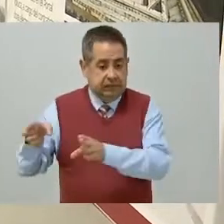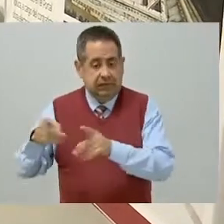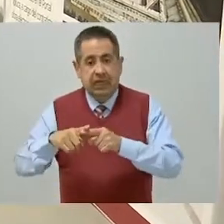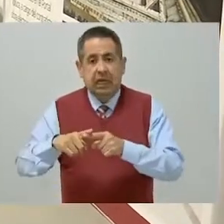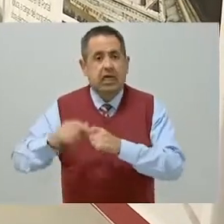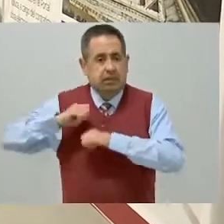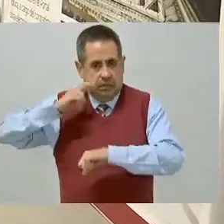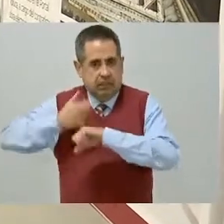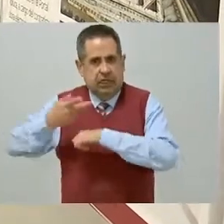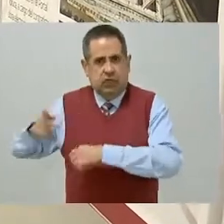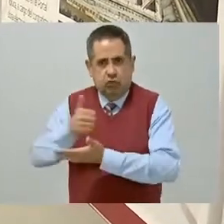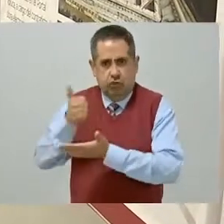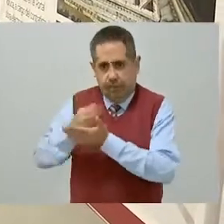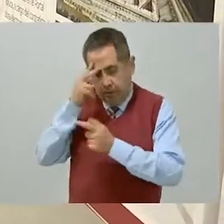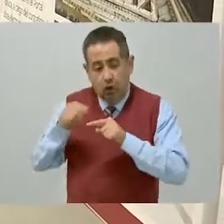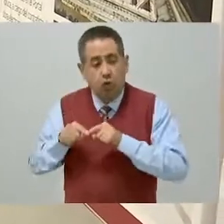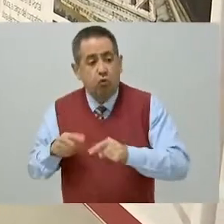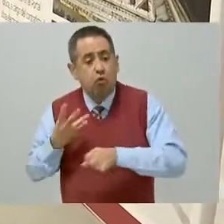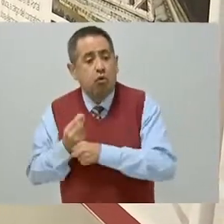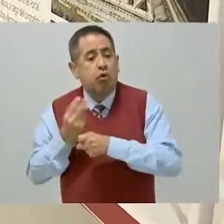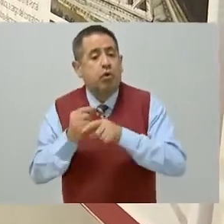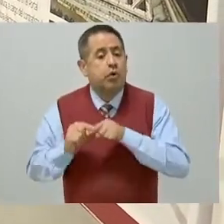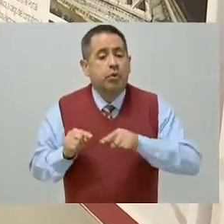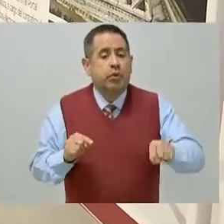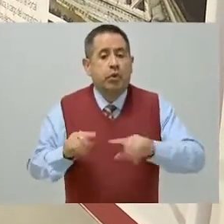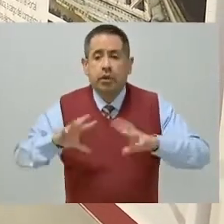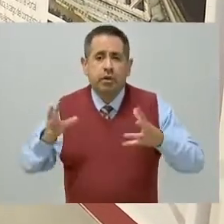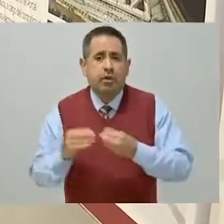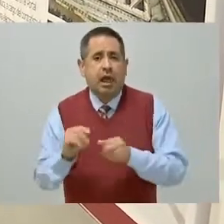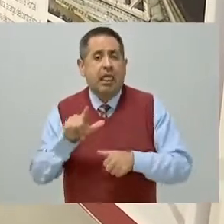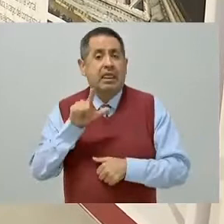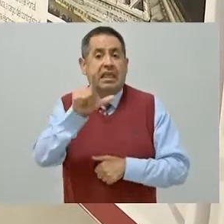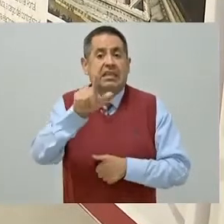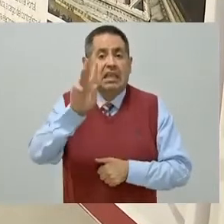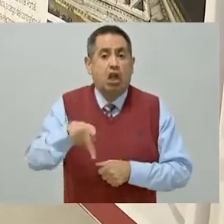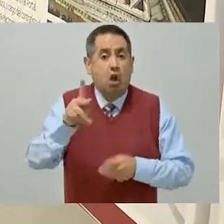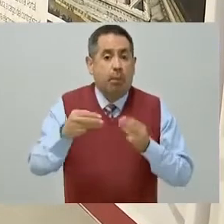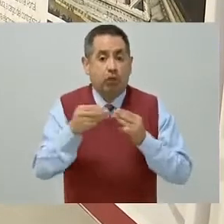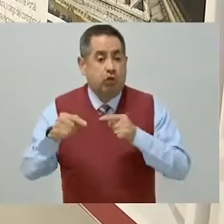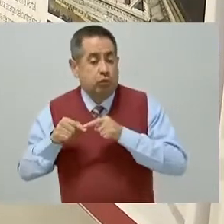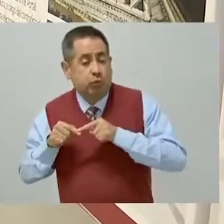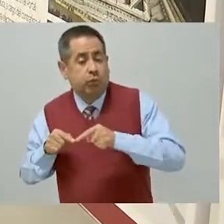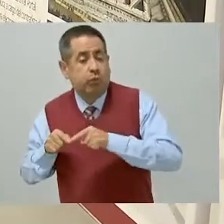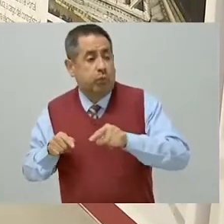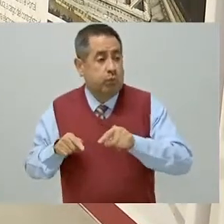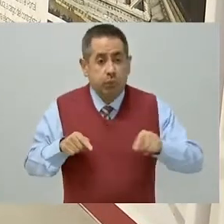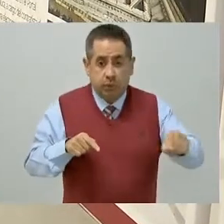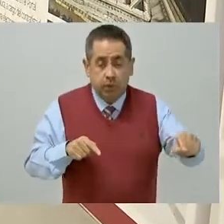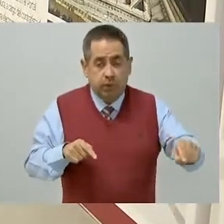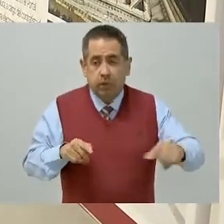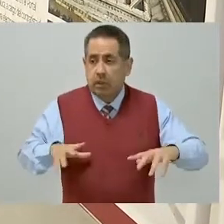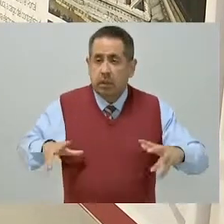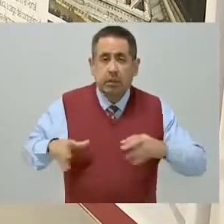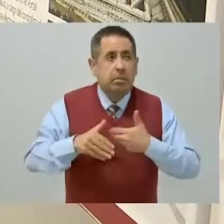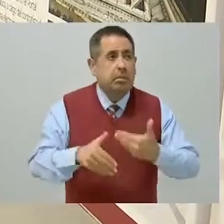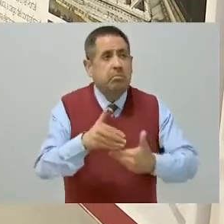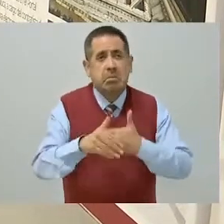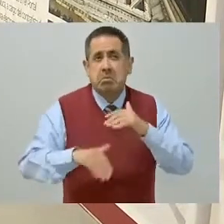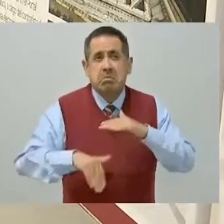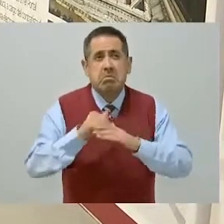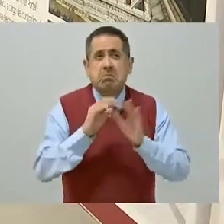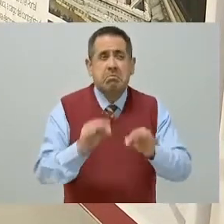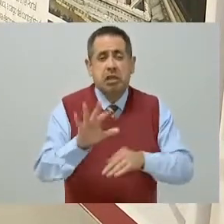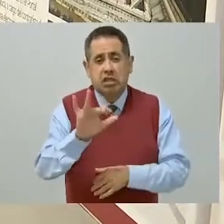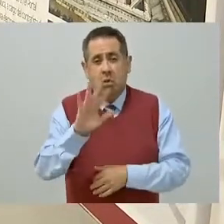la Ciudad de México. Este tramo tiene una extensión de 17 kilómetros. Tenemos un avance acumulado de obra civil del